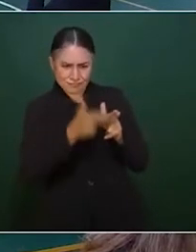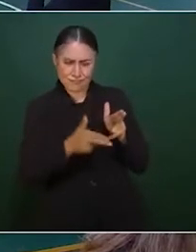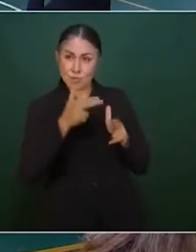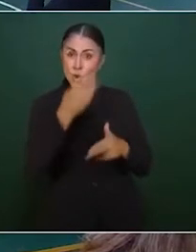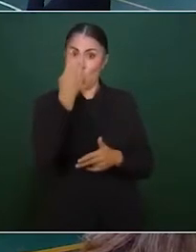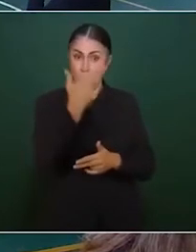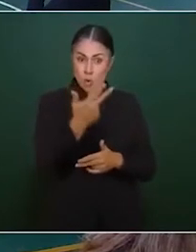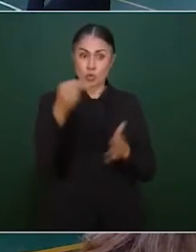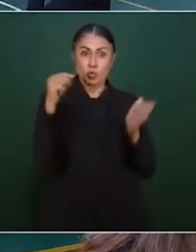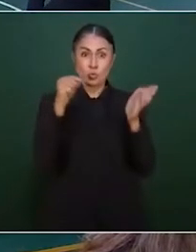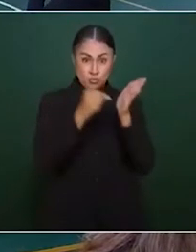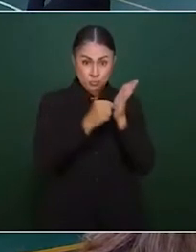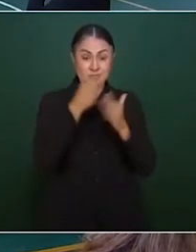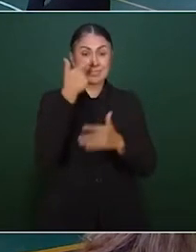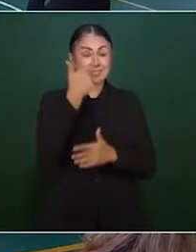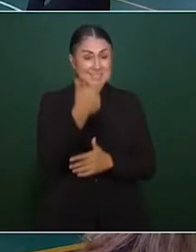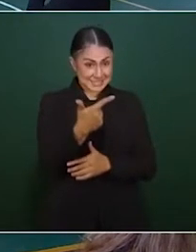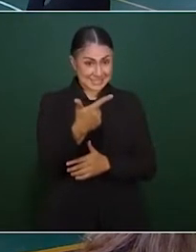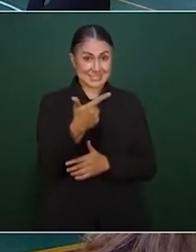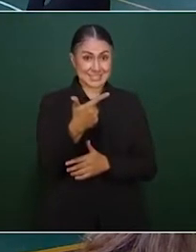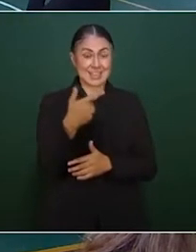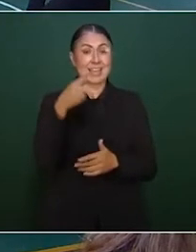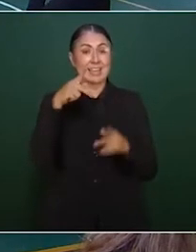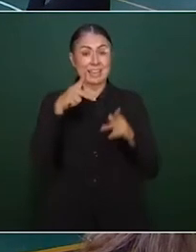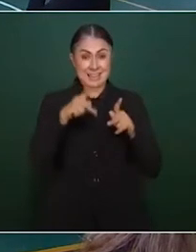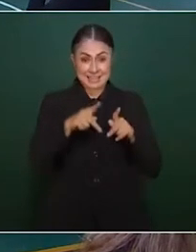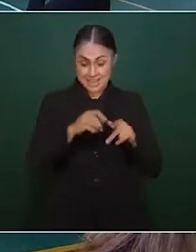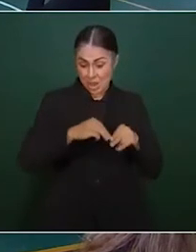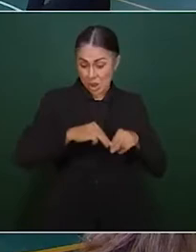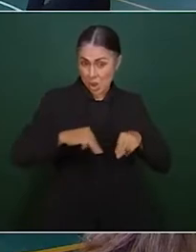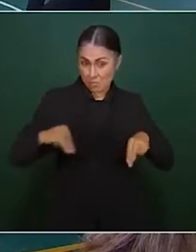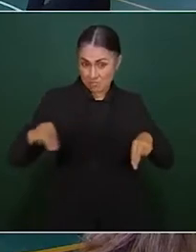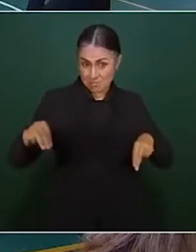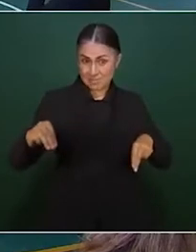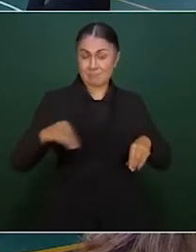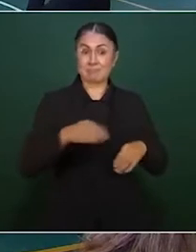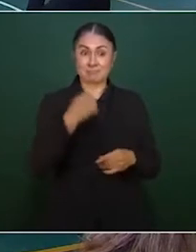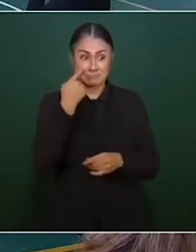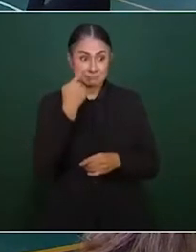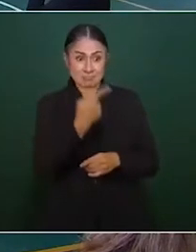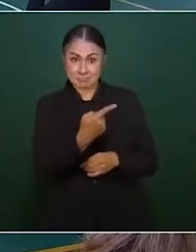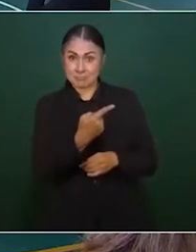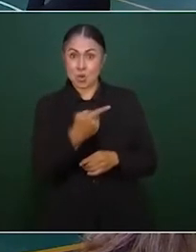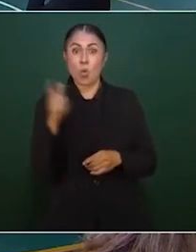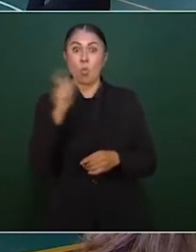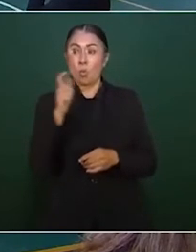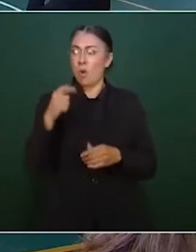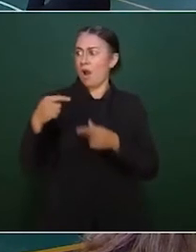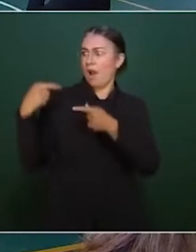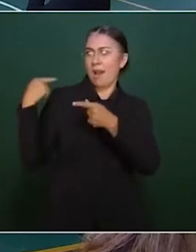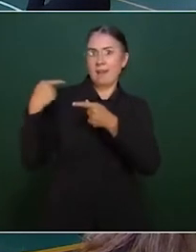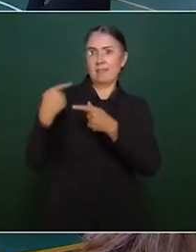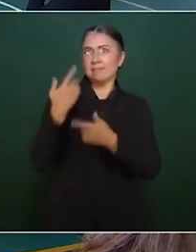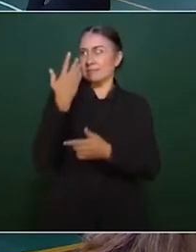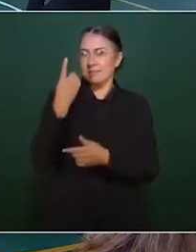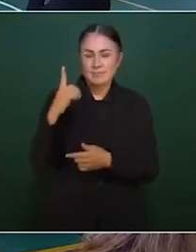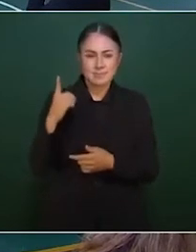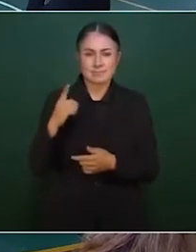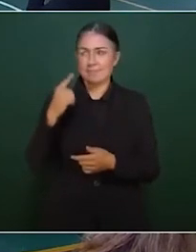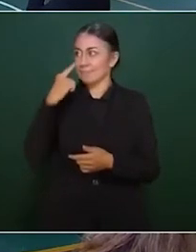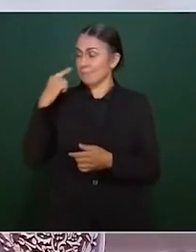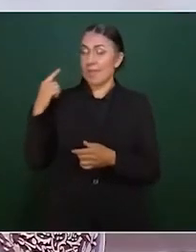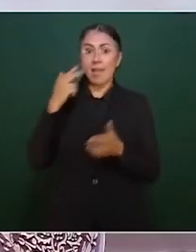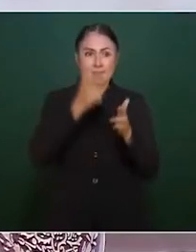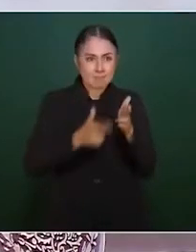presidente en un tren de supervisión de la obra el 5 de diciembre. El tren, como ya dijimos,